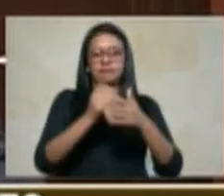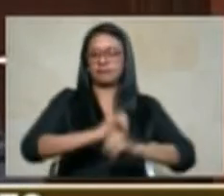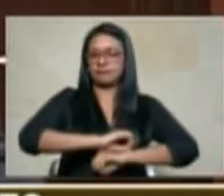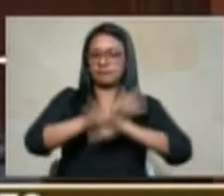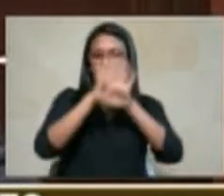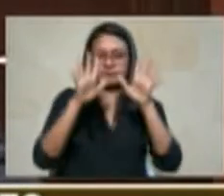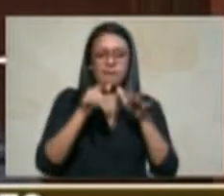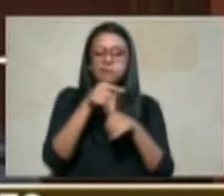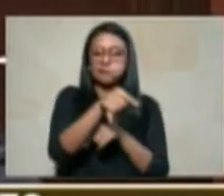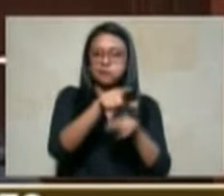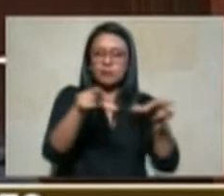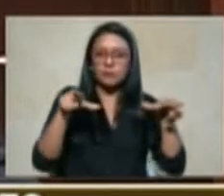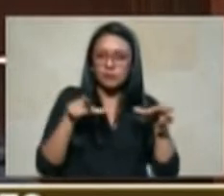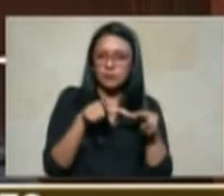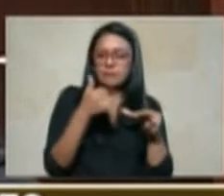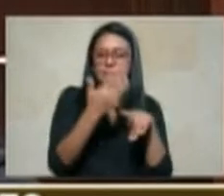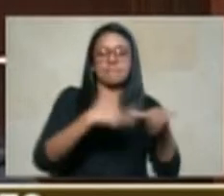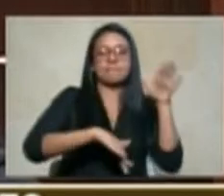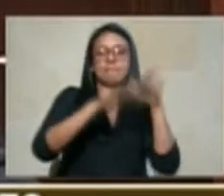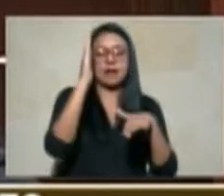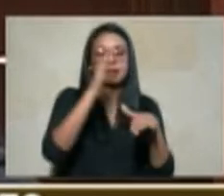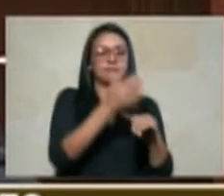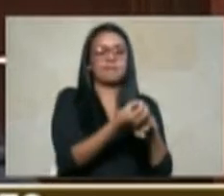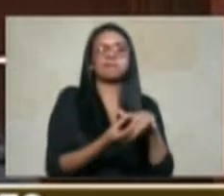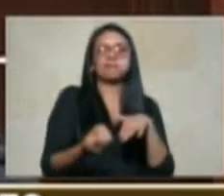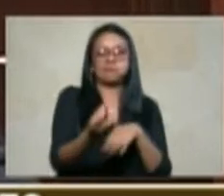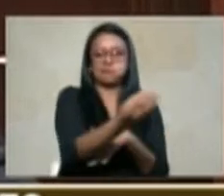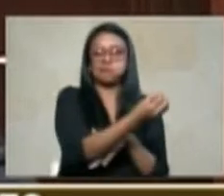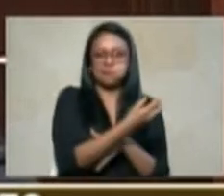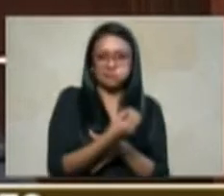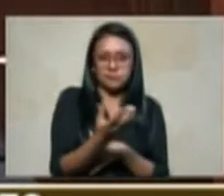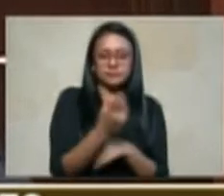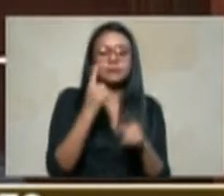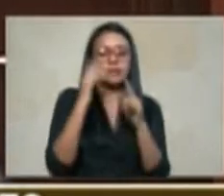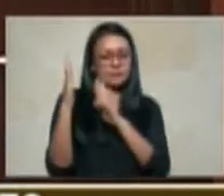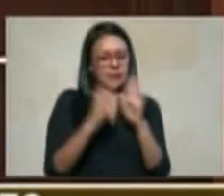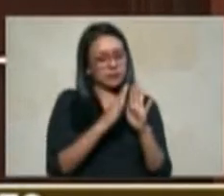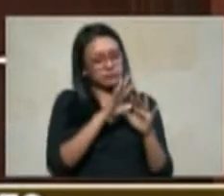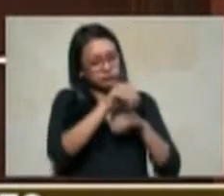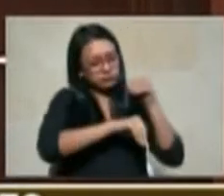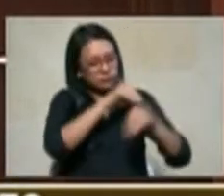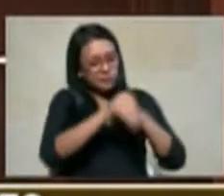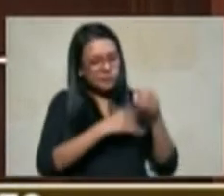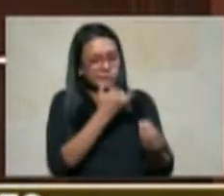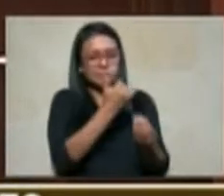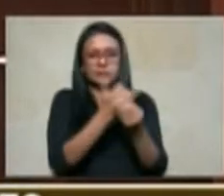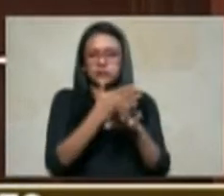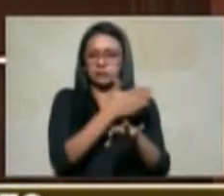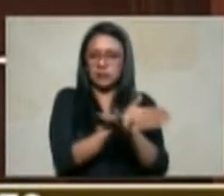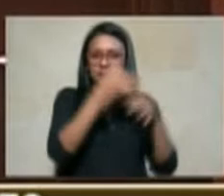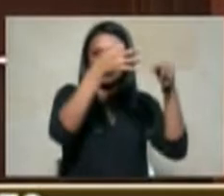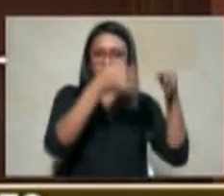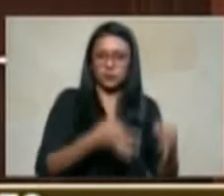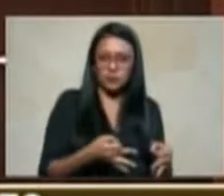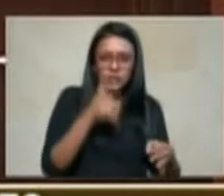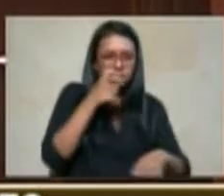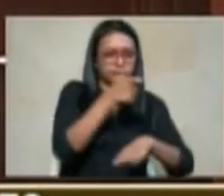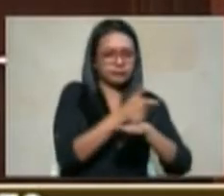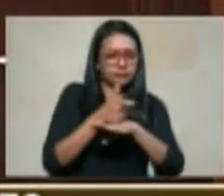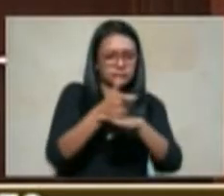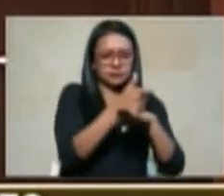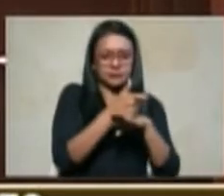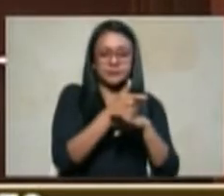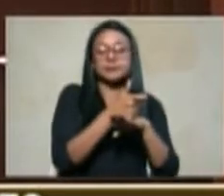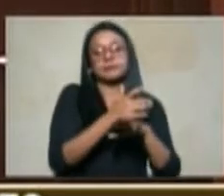mayor concentración se planea y se gestiona la existencia de las condiciones de seguridad y por supuesto no estamos